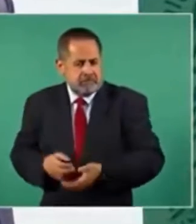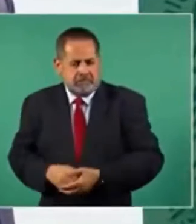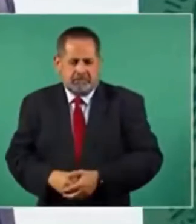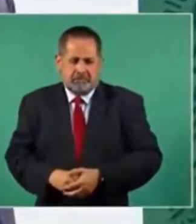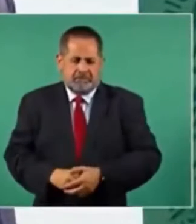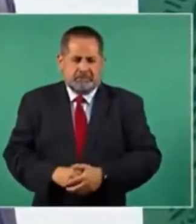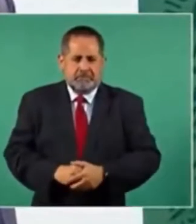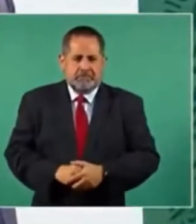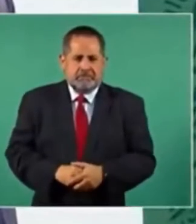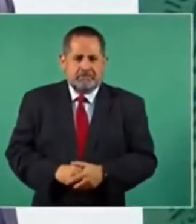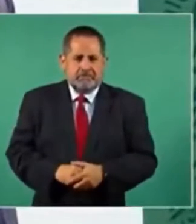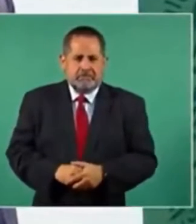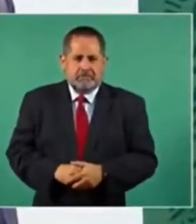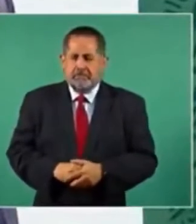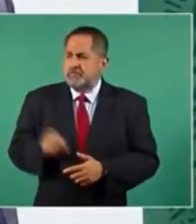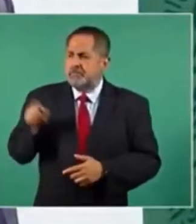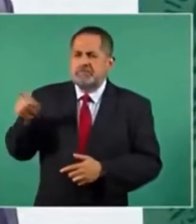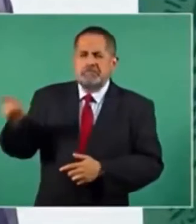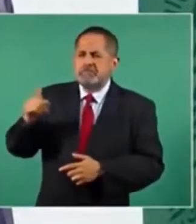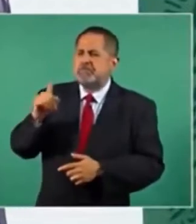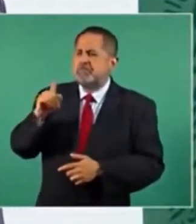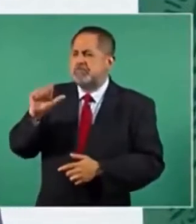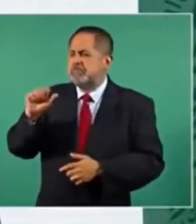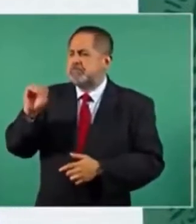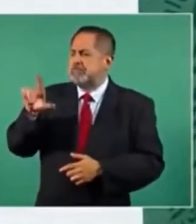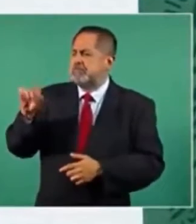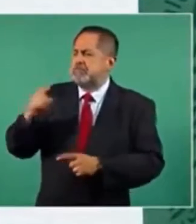Con mentiras y con testigos.